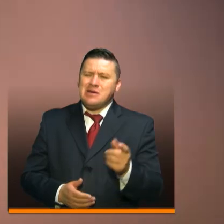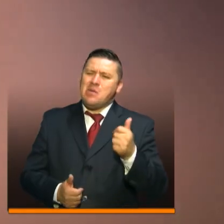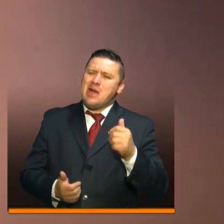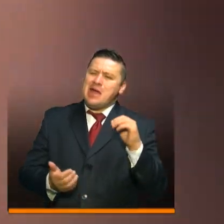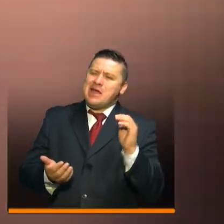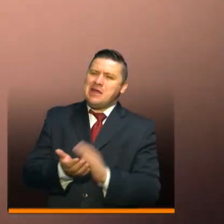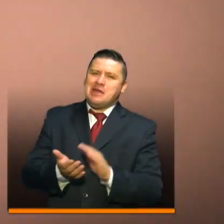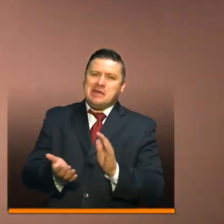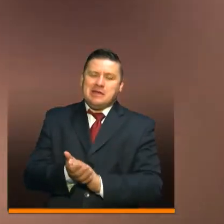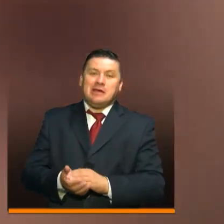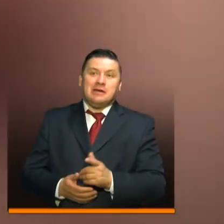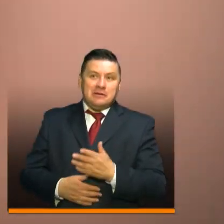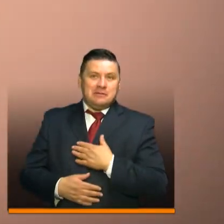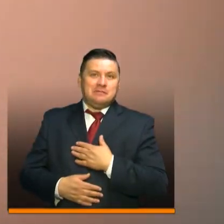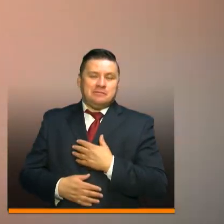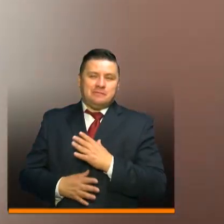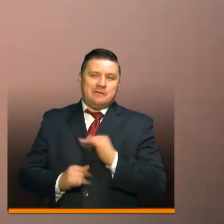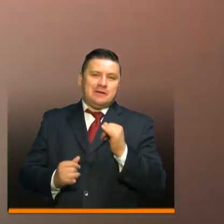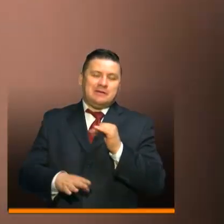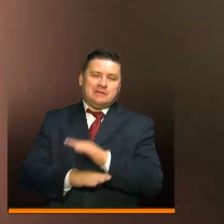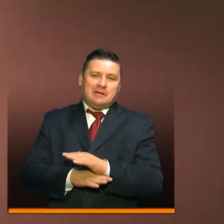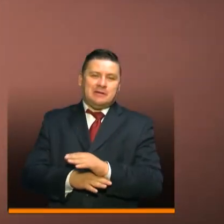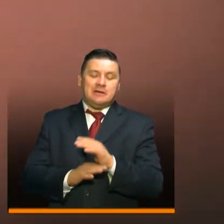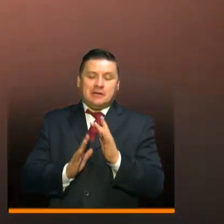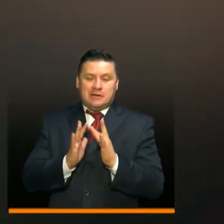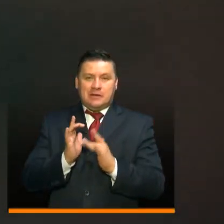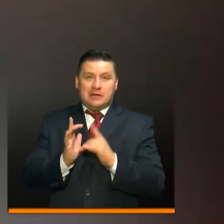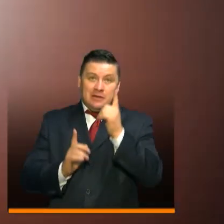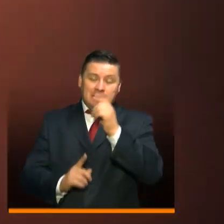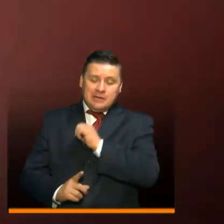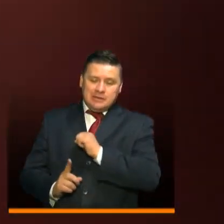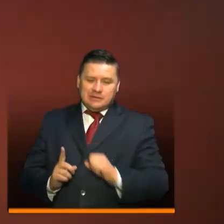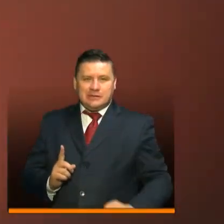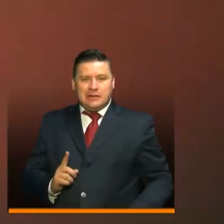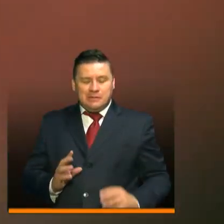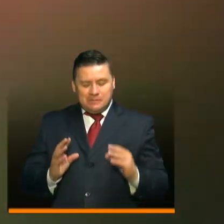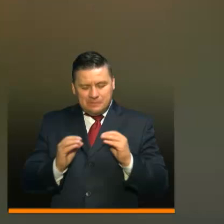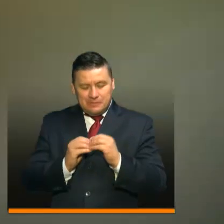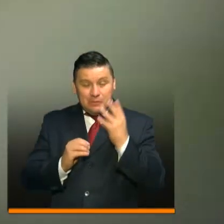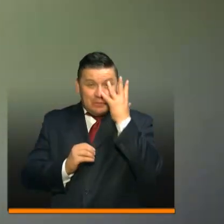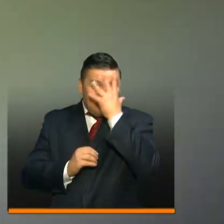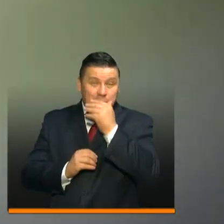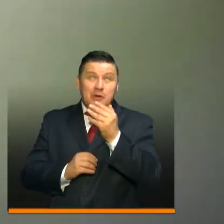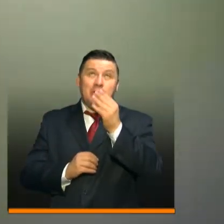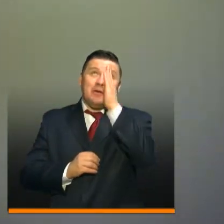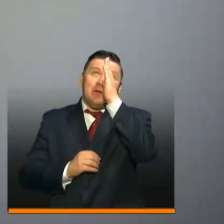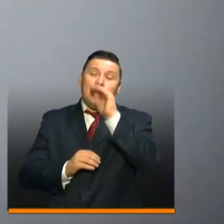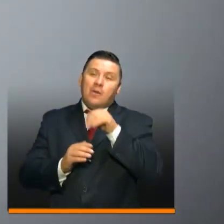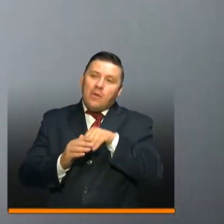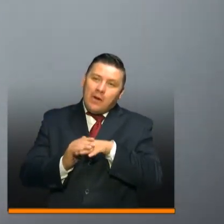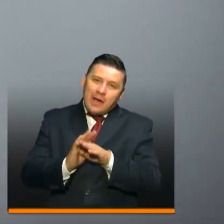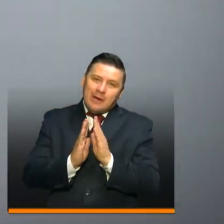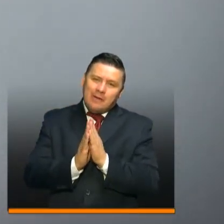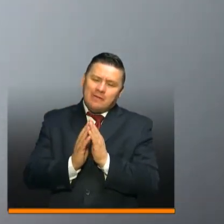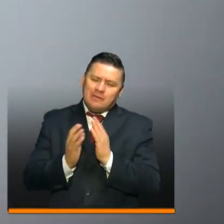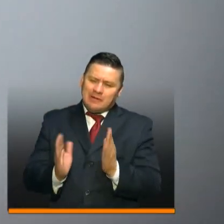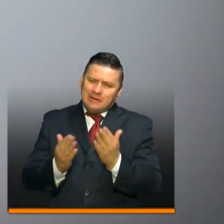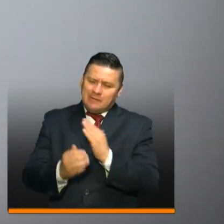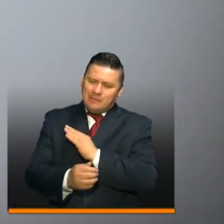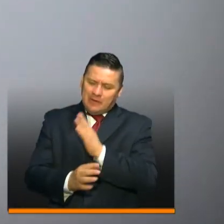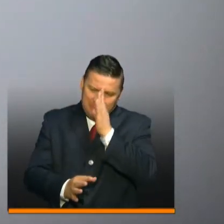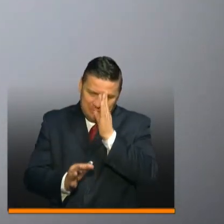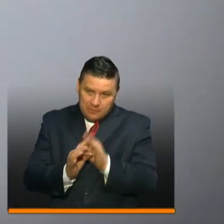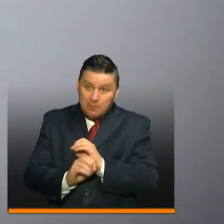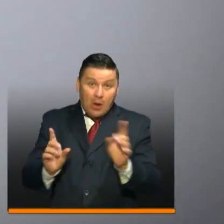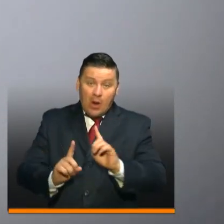¡Bravo! Feliz y bendecida tarde. Jesucristo es el Señor. Que tengan una maravillosa noche. Que Dios le guarde y ánimo, fuerza. No hay que perder la